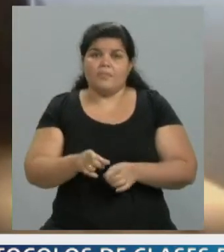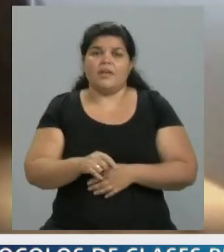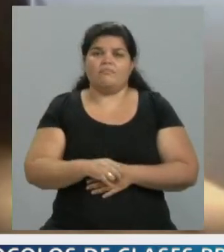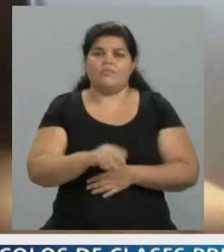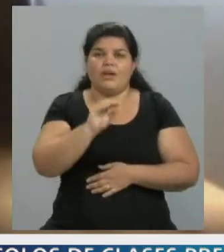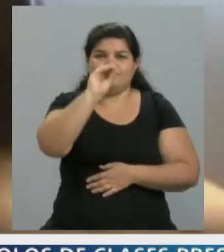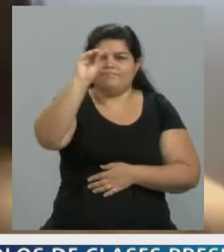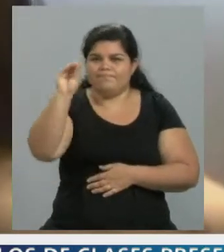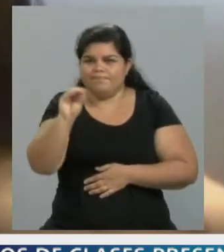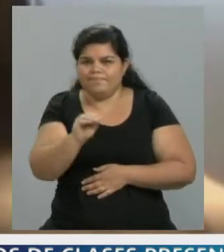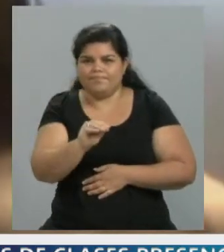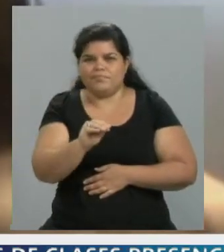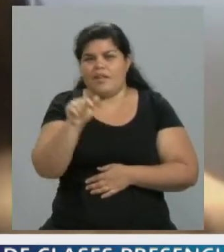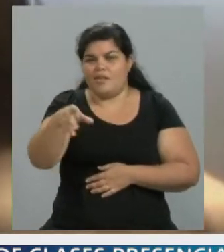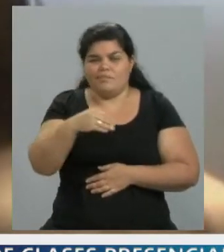lamentablemente.